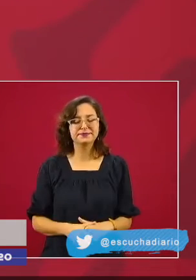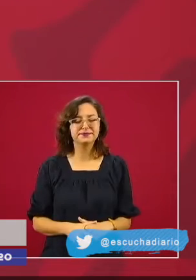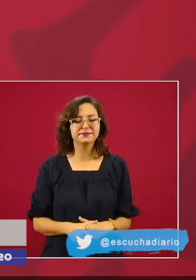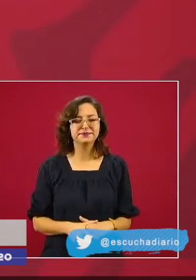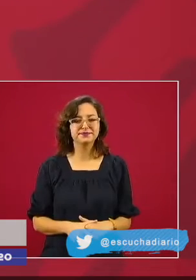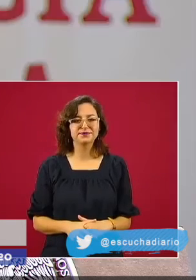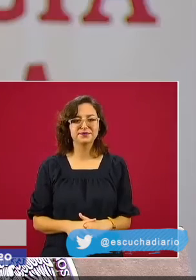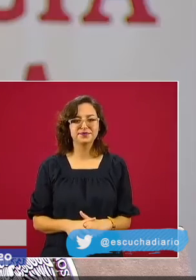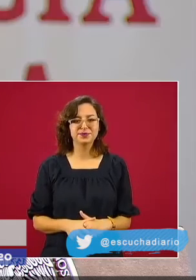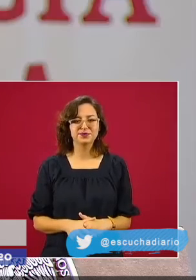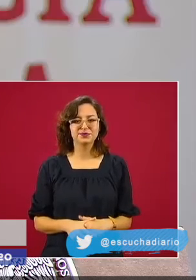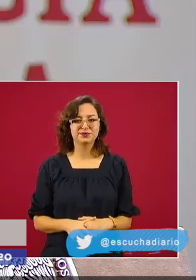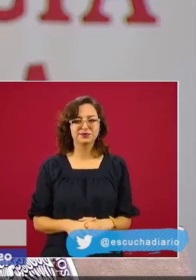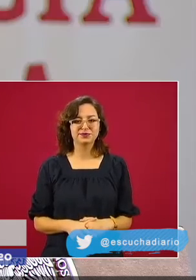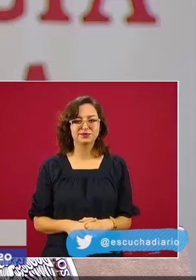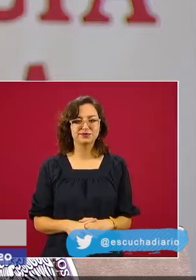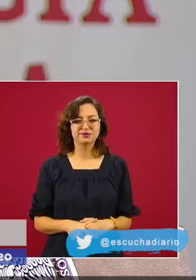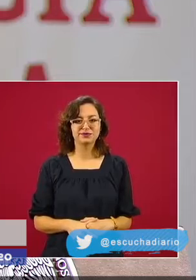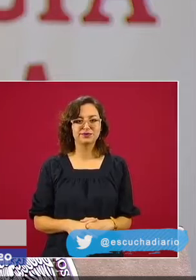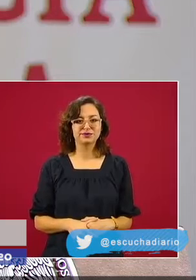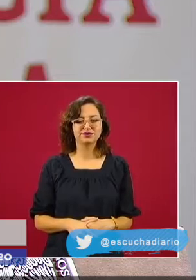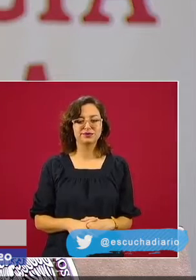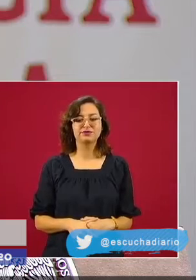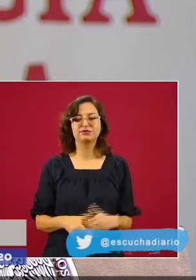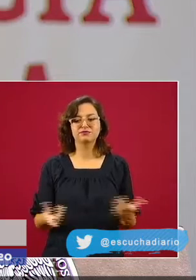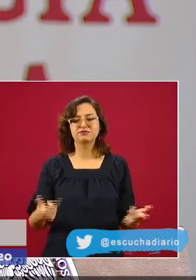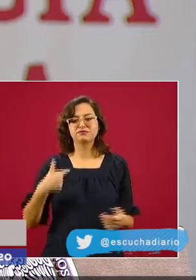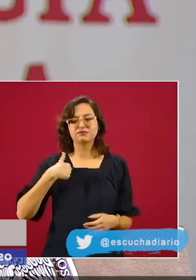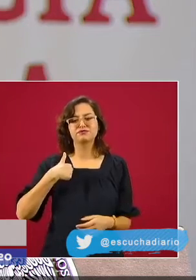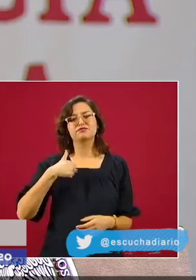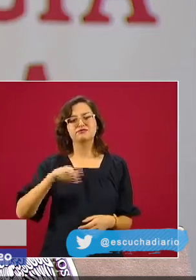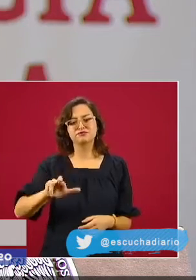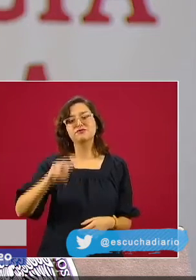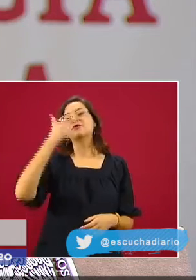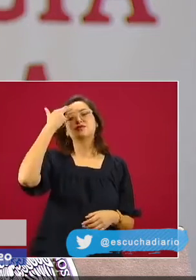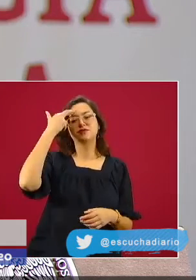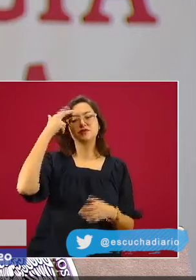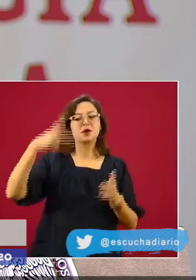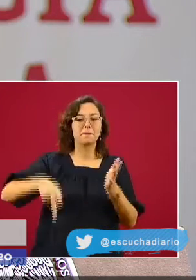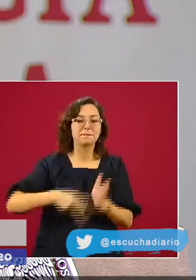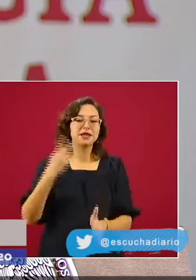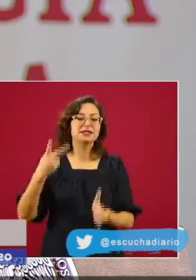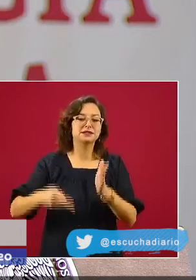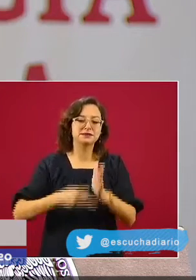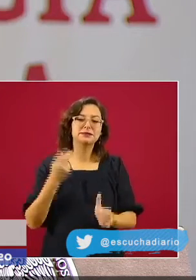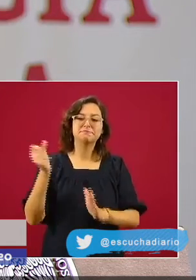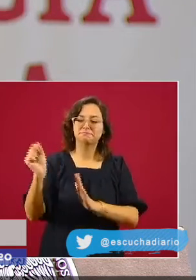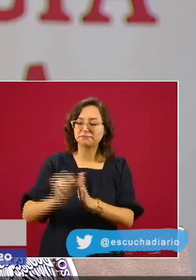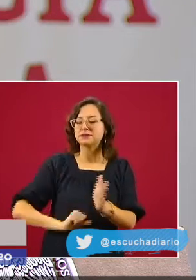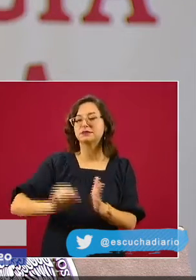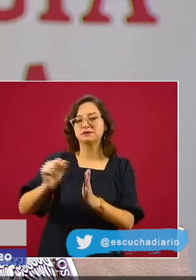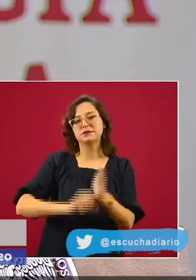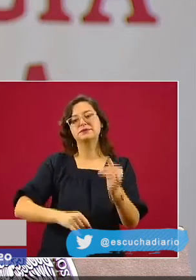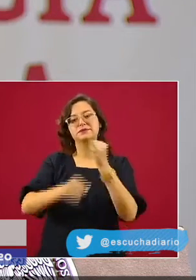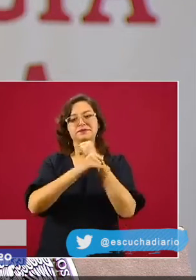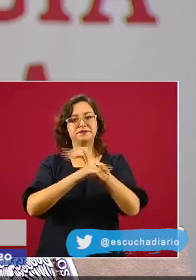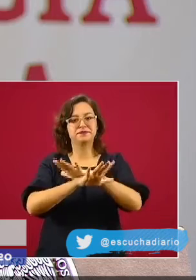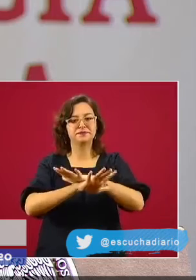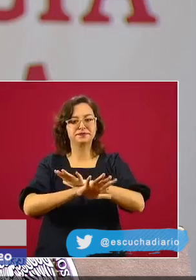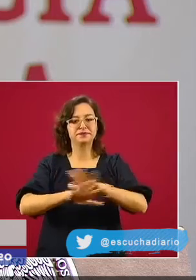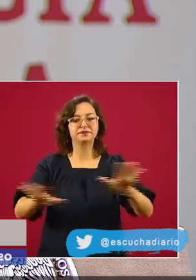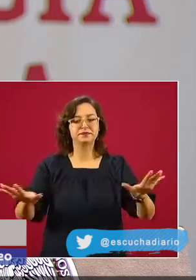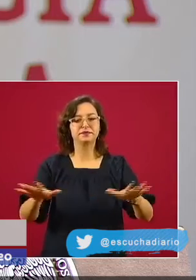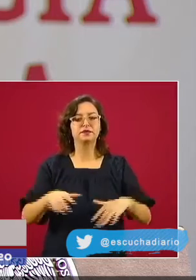al servicio de todos los pueblos y que no exista la tendencia a privatizar esta vacuna, sino que sea de interés público y de interés